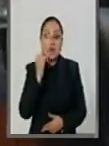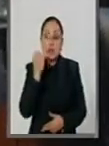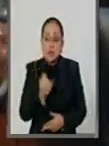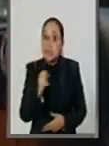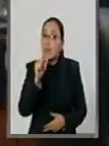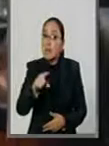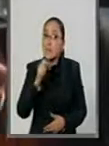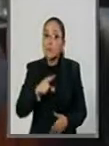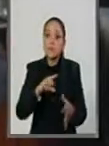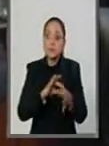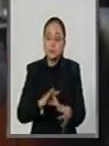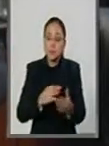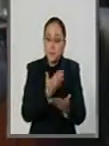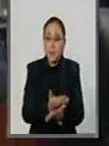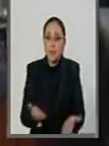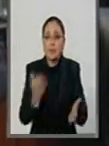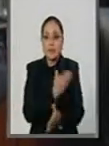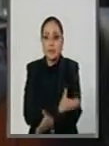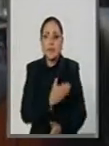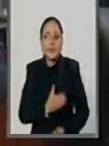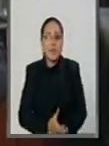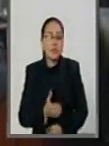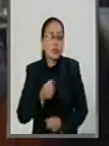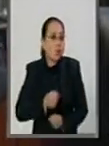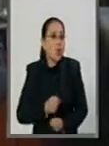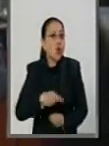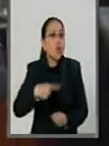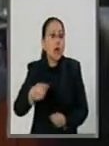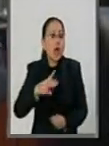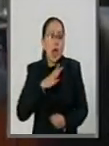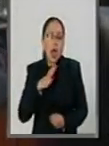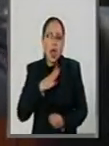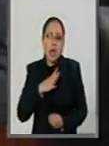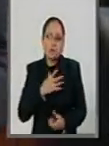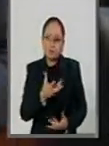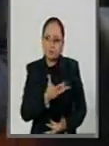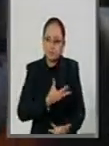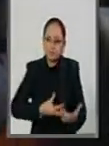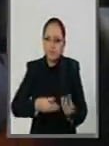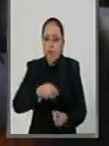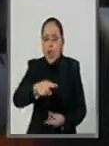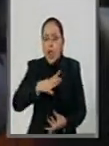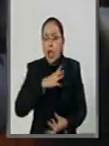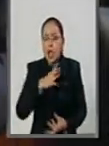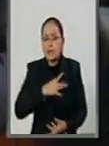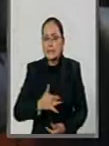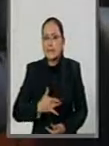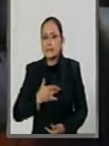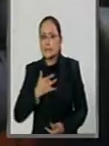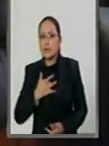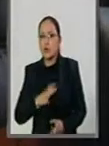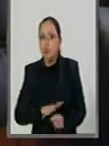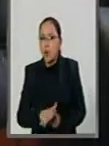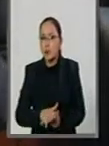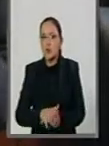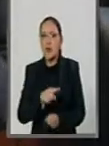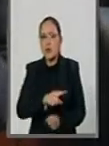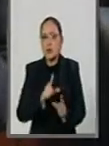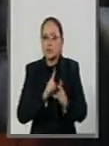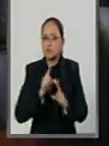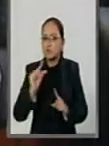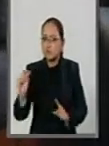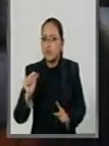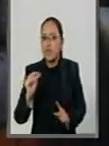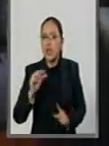a todos mis compañeros que seguramente compartimos un sentimiento, el sentimiento de que se va a emprender